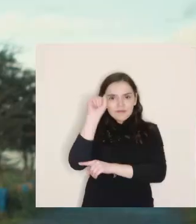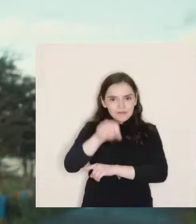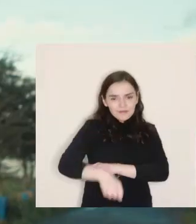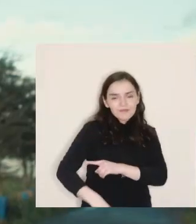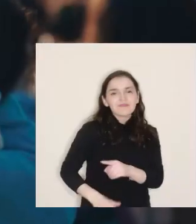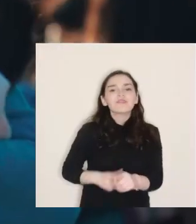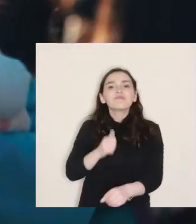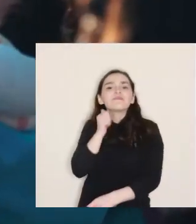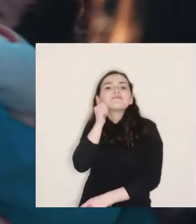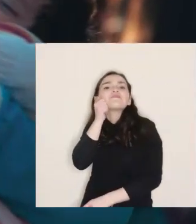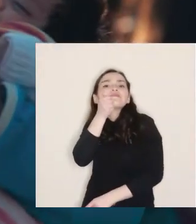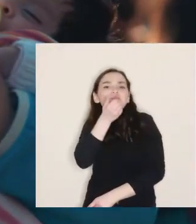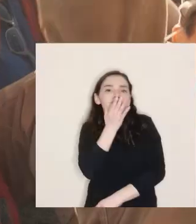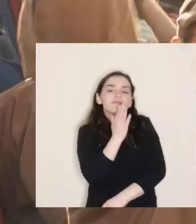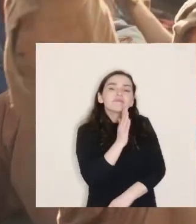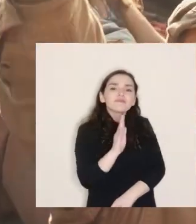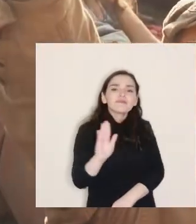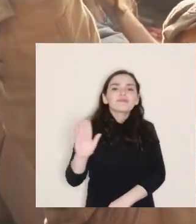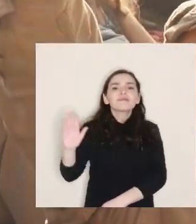por mañana.